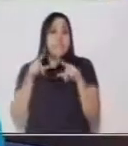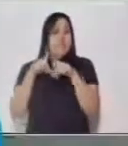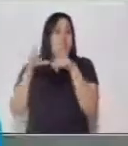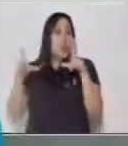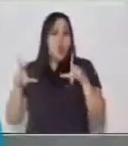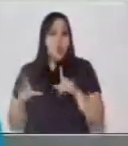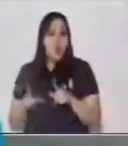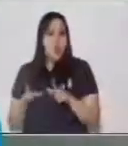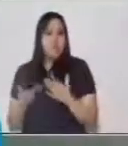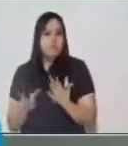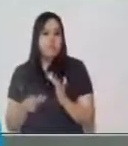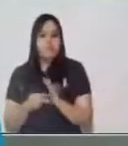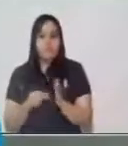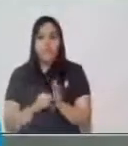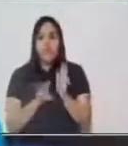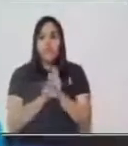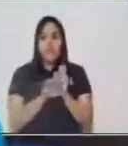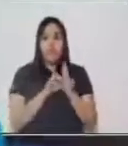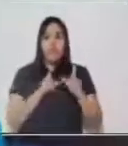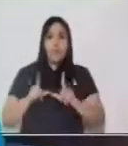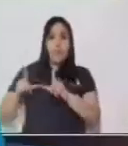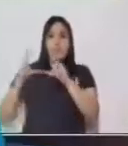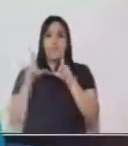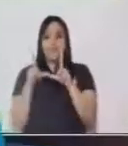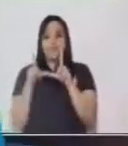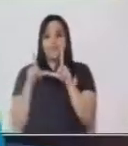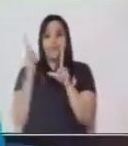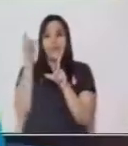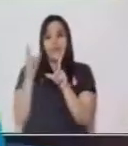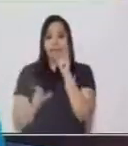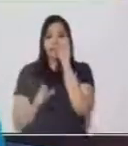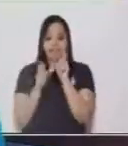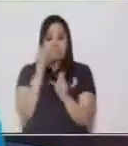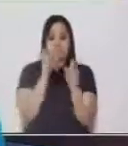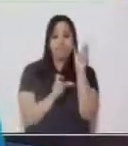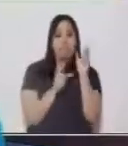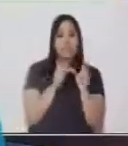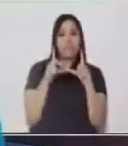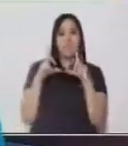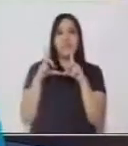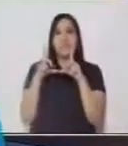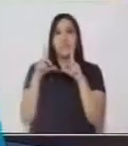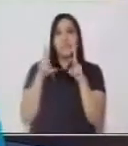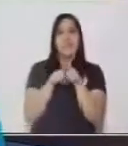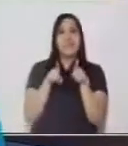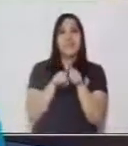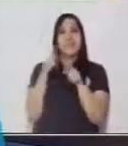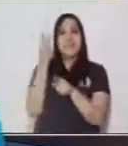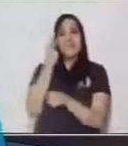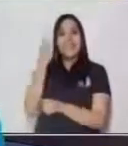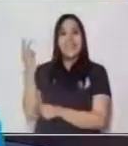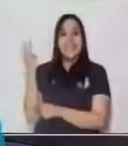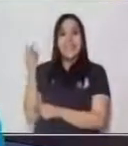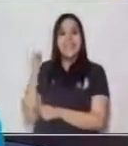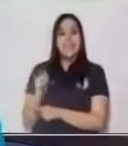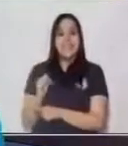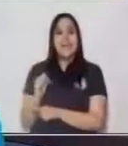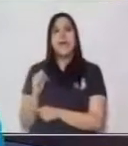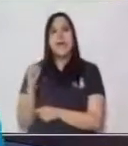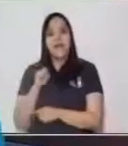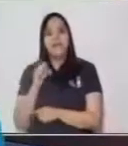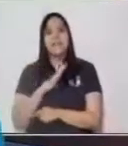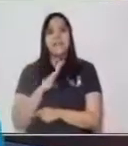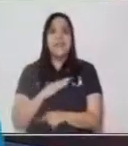decir, que en la tabla de posiciones, cuando hablamos de tabla de posiciones, nos referimos a esto que encontramos acá, que tenemos la unidad